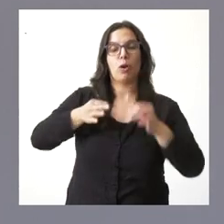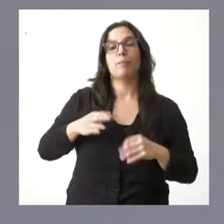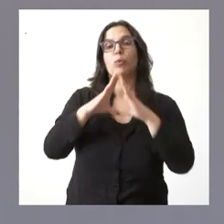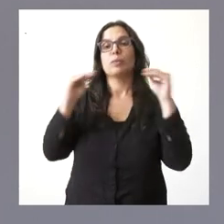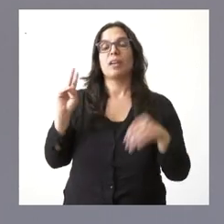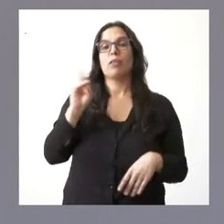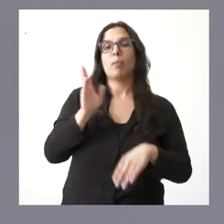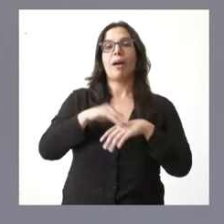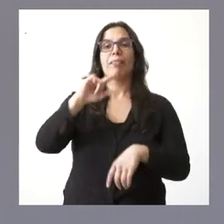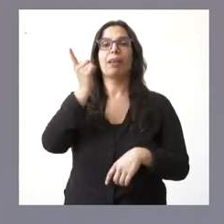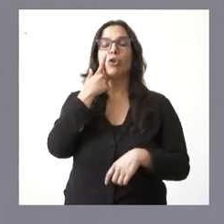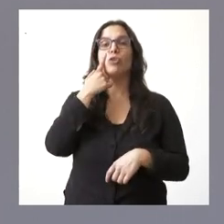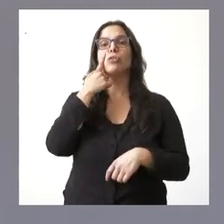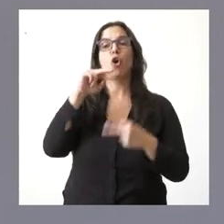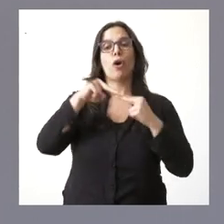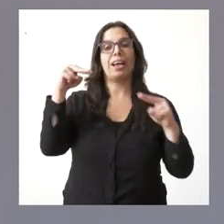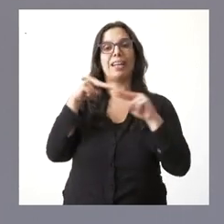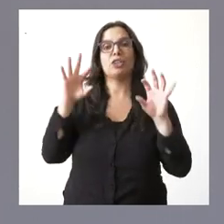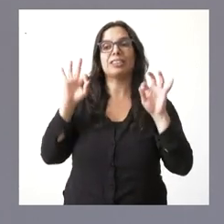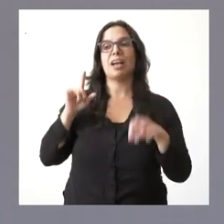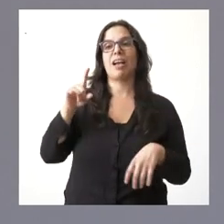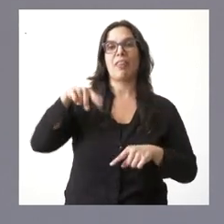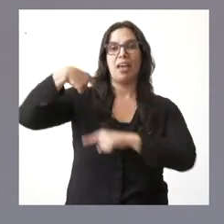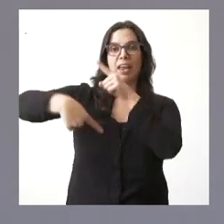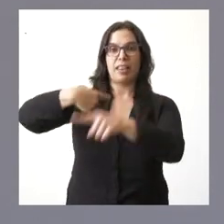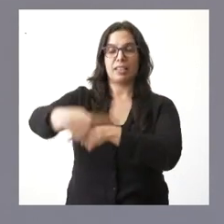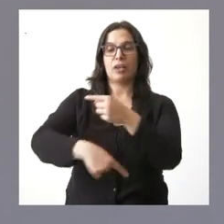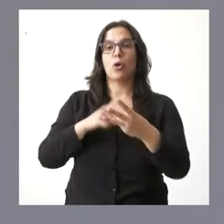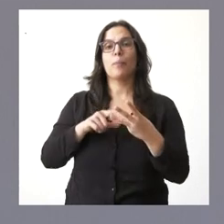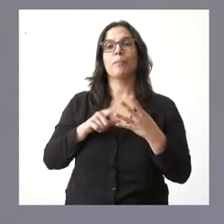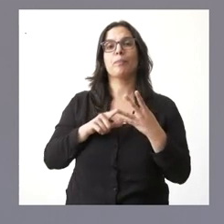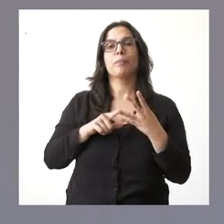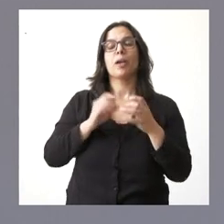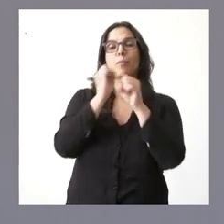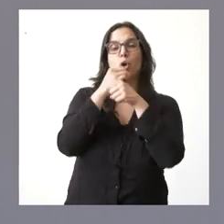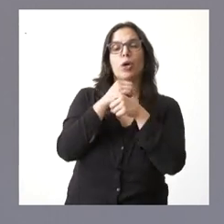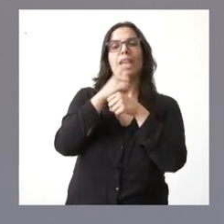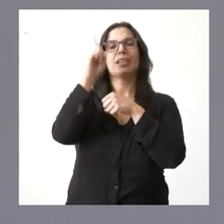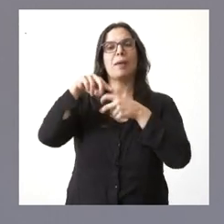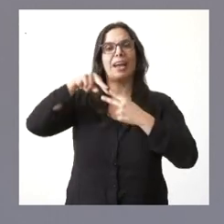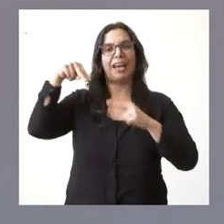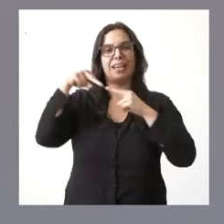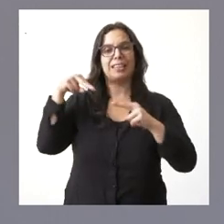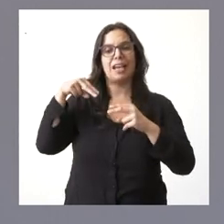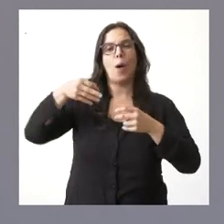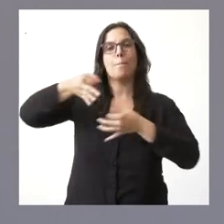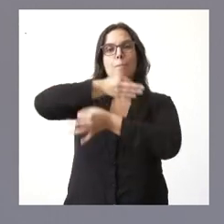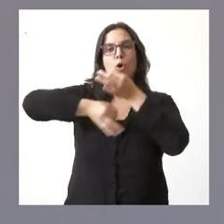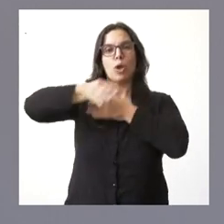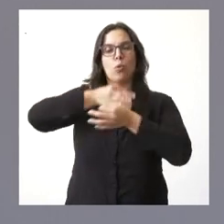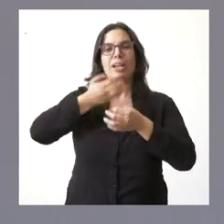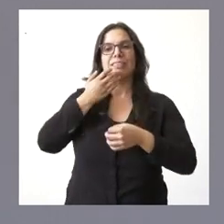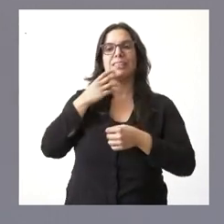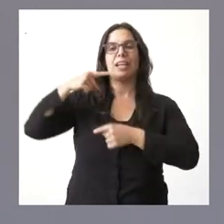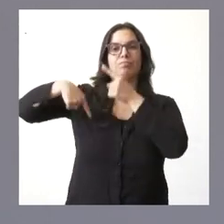genético del cáncer hereditario, para biología y genética molecular en tumores hereditarios,